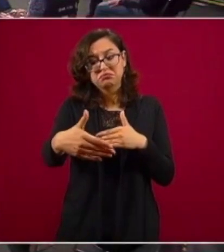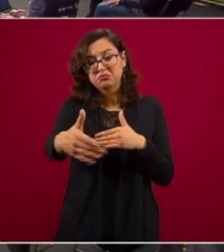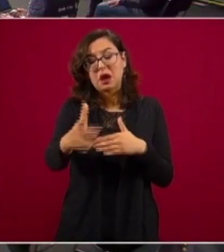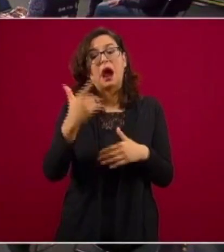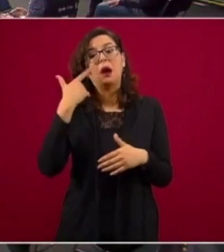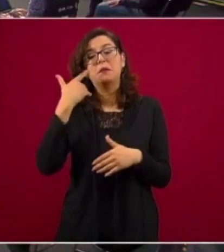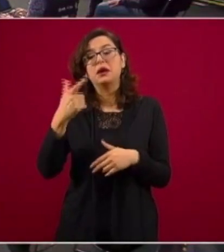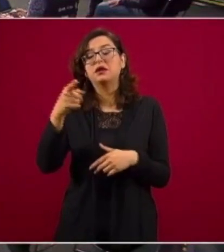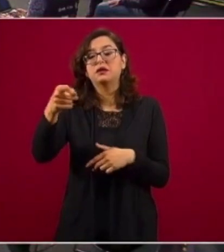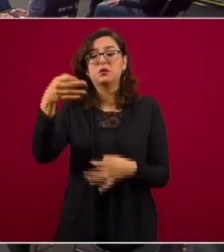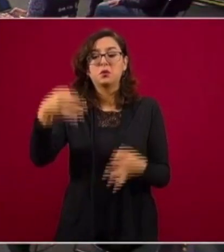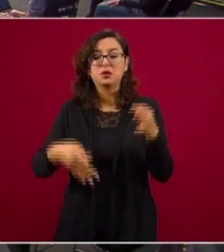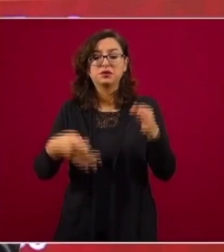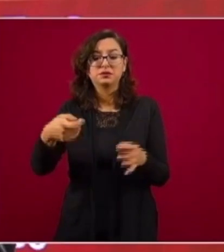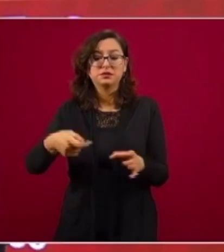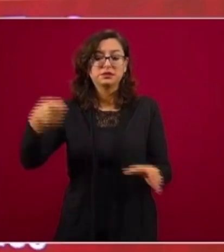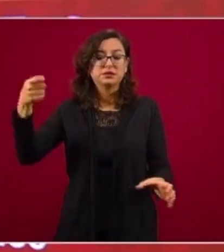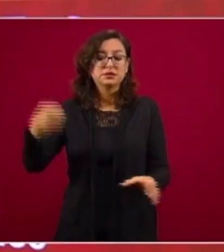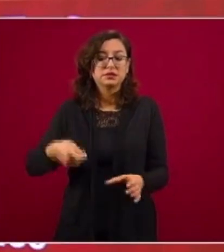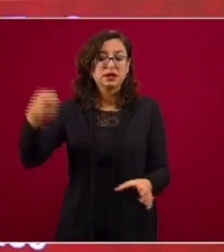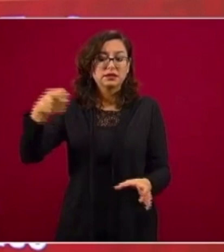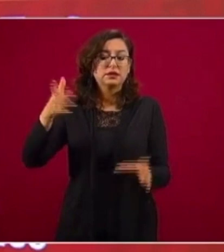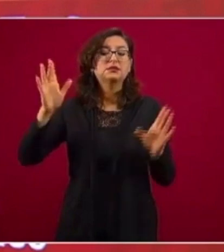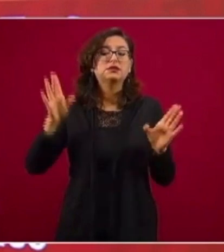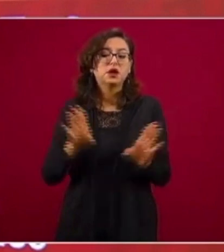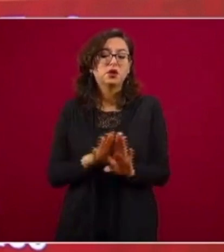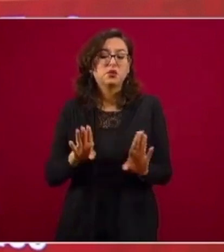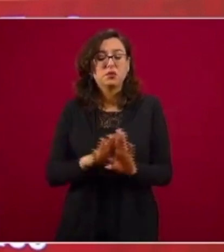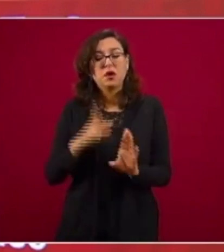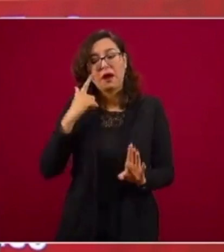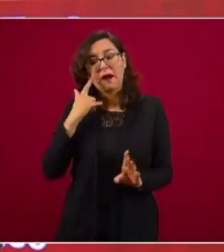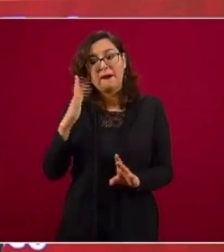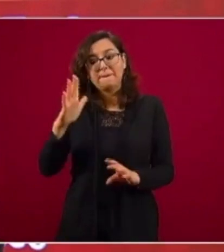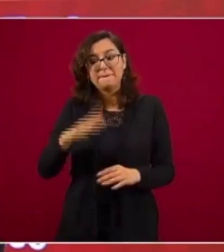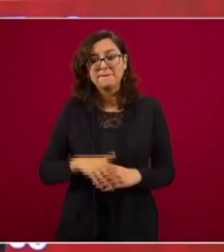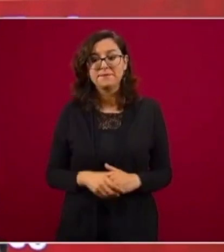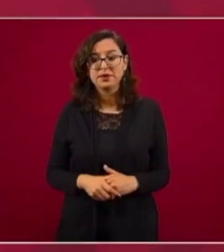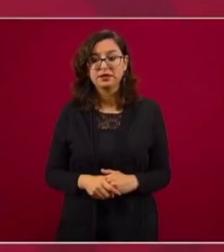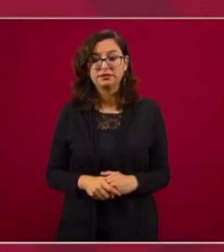establecido, como está contemplado.